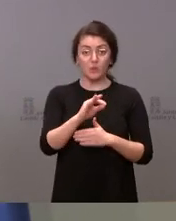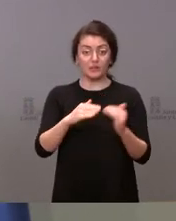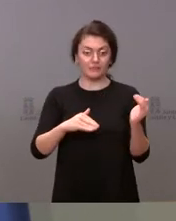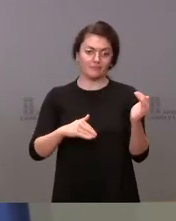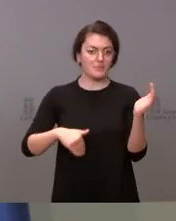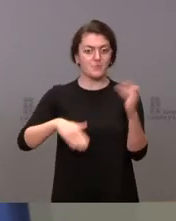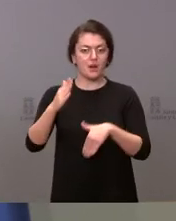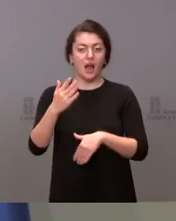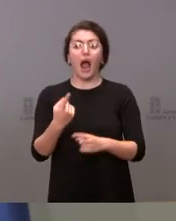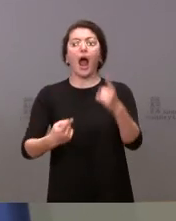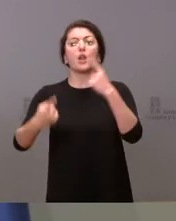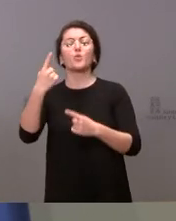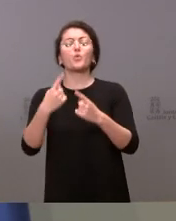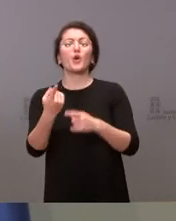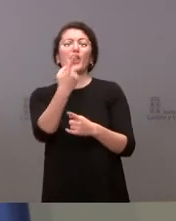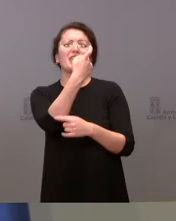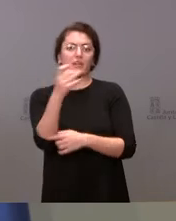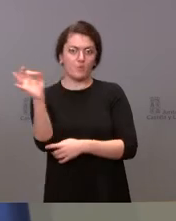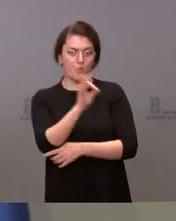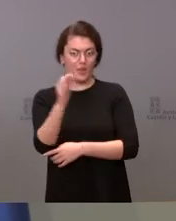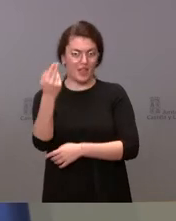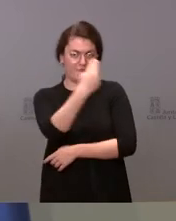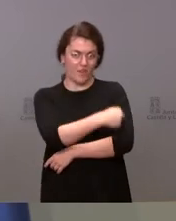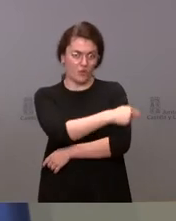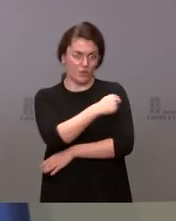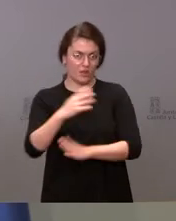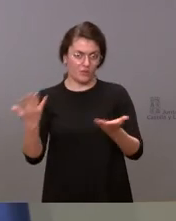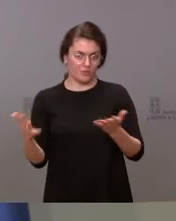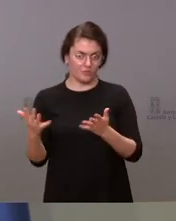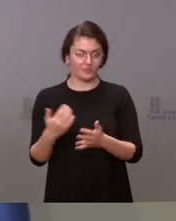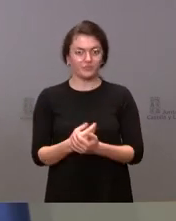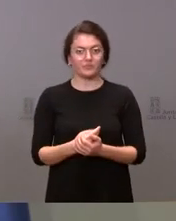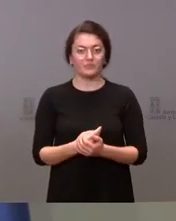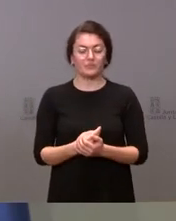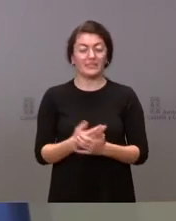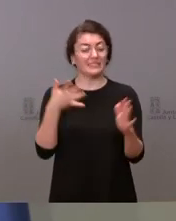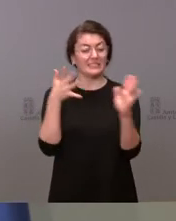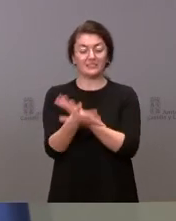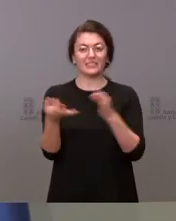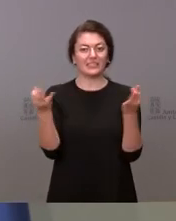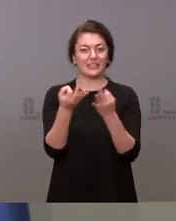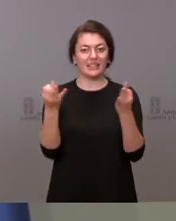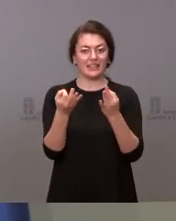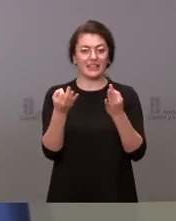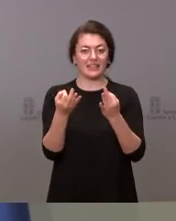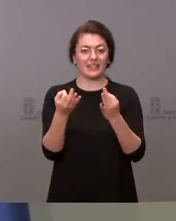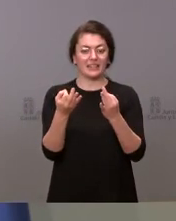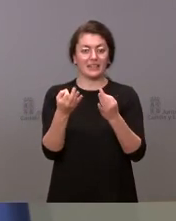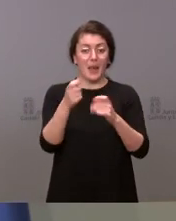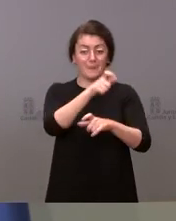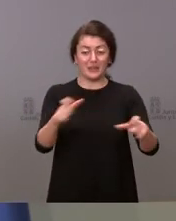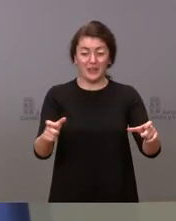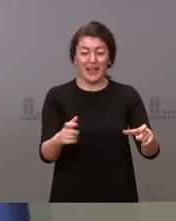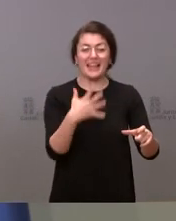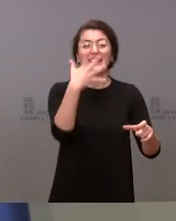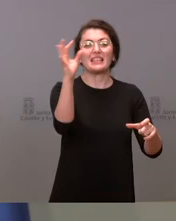100% en algunos tramos de edad. Estaremos entre 94 y 95. Quiere decir que solo hay un 5% de la población de